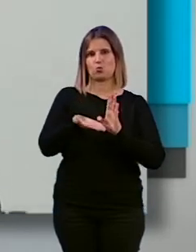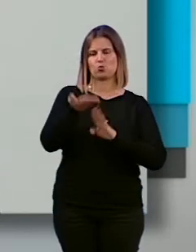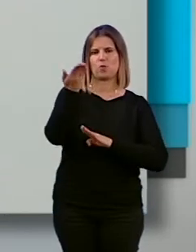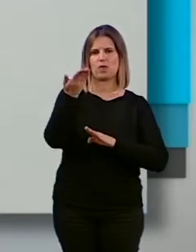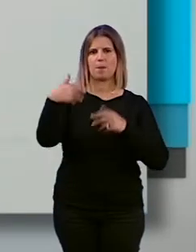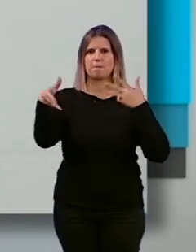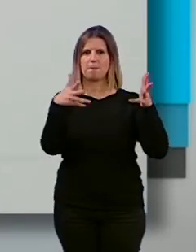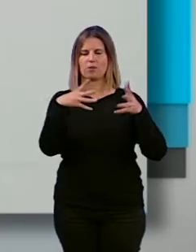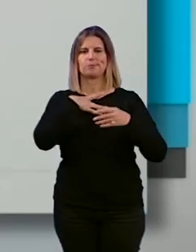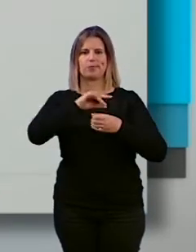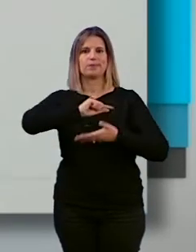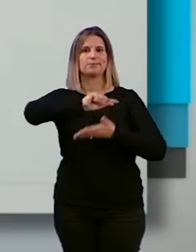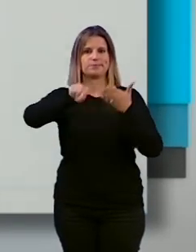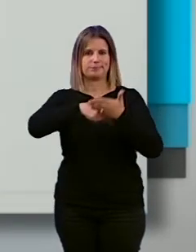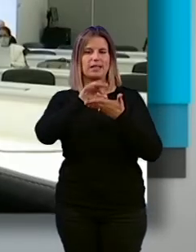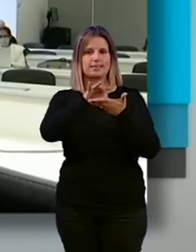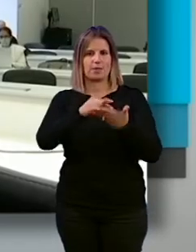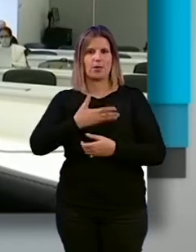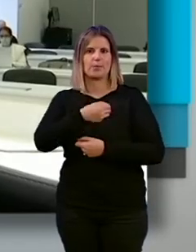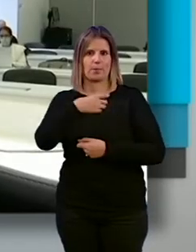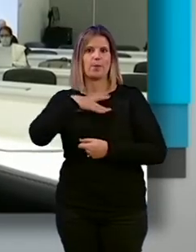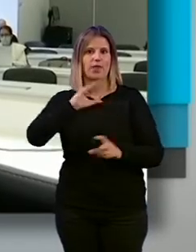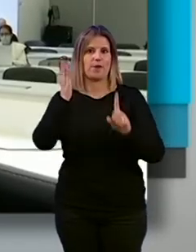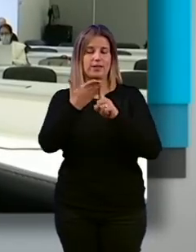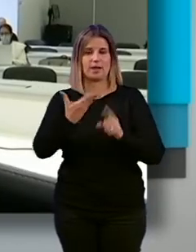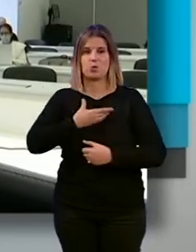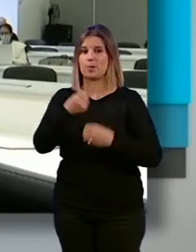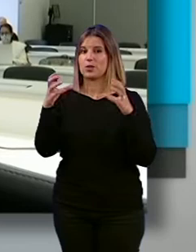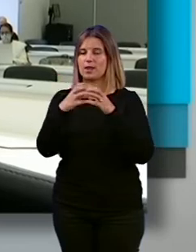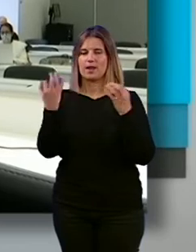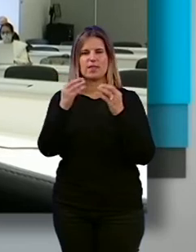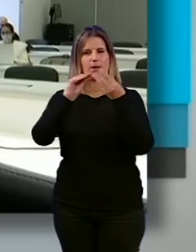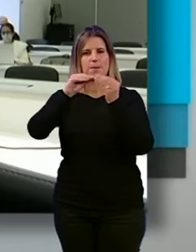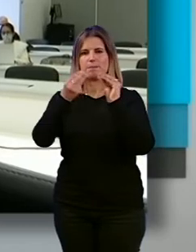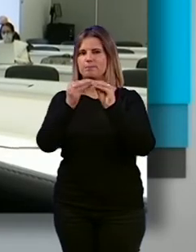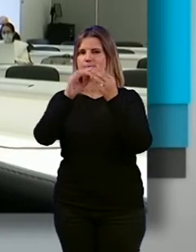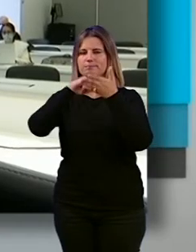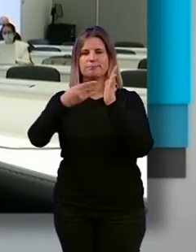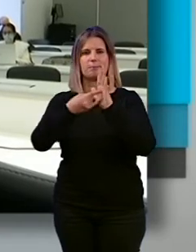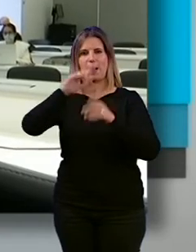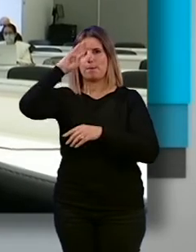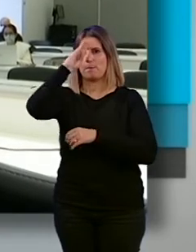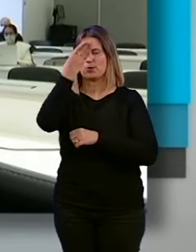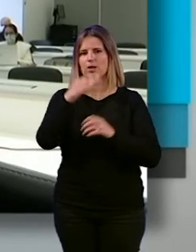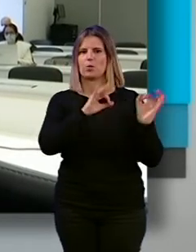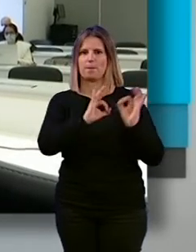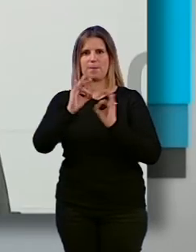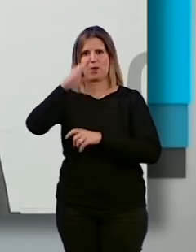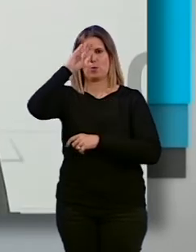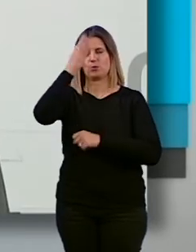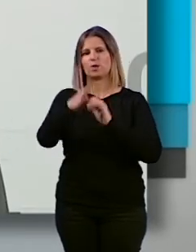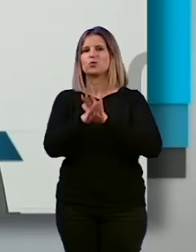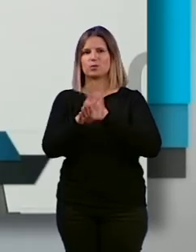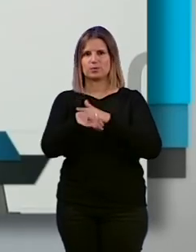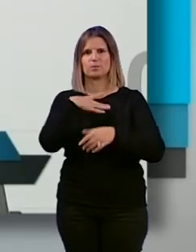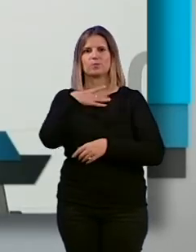afectar algunos contratos de servicios municipales, el ayuntamiento de Granada tiene que elaborar un plan de contingencia que pueda garantizar sus prestaciones. Es necesario